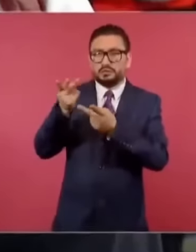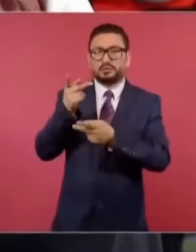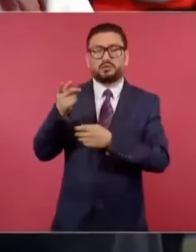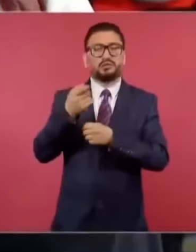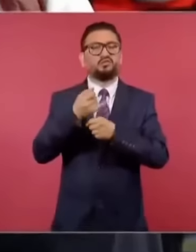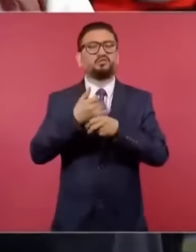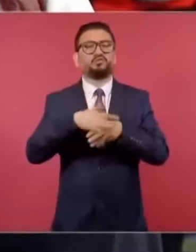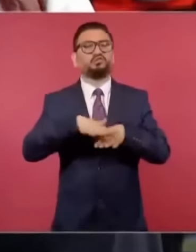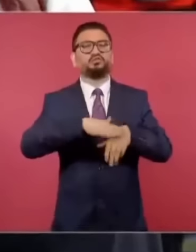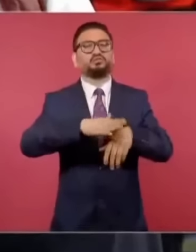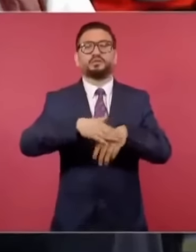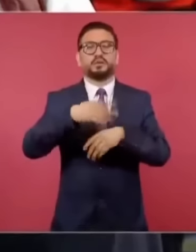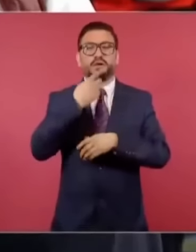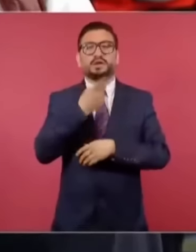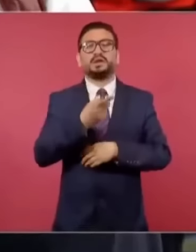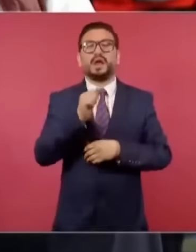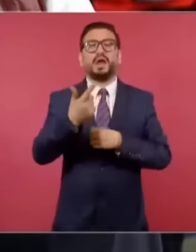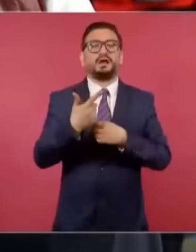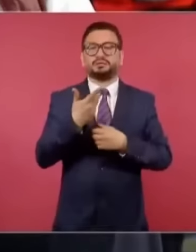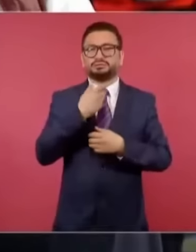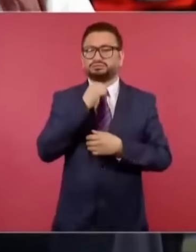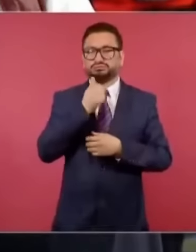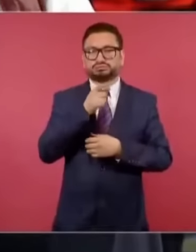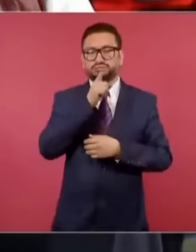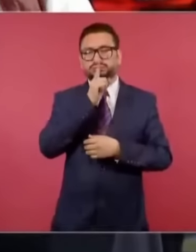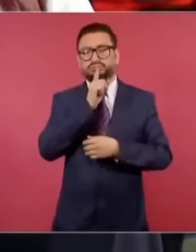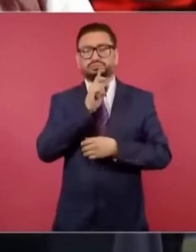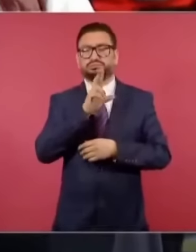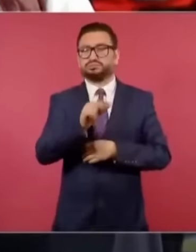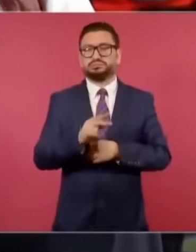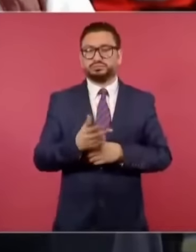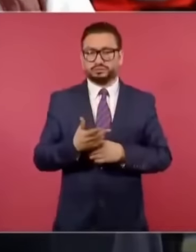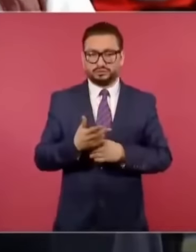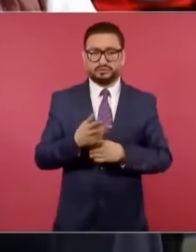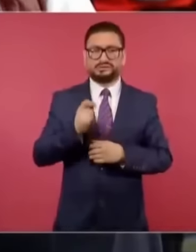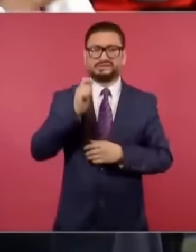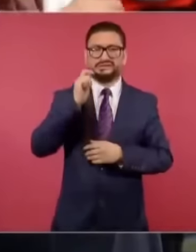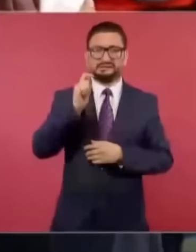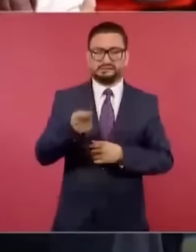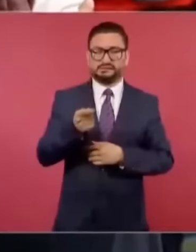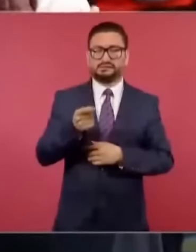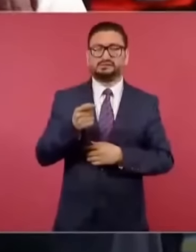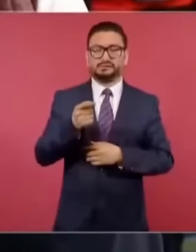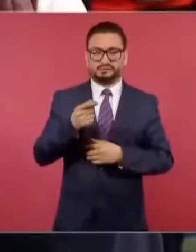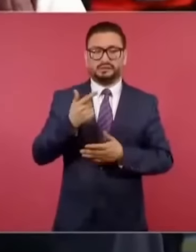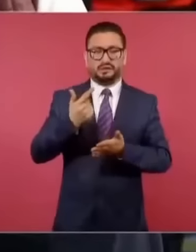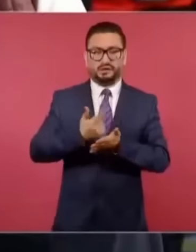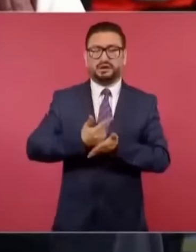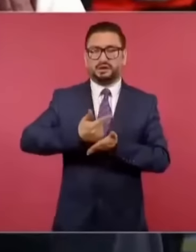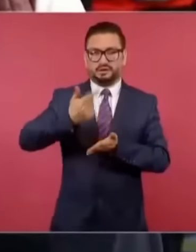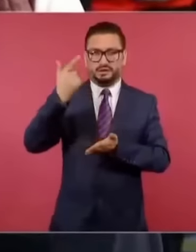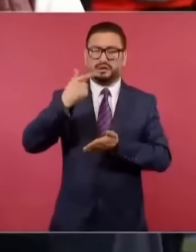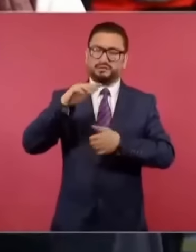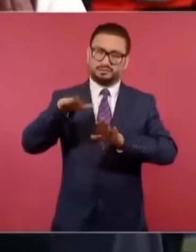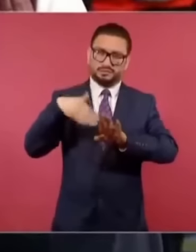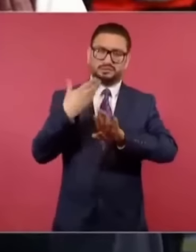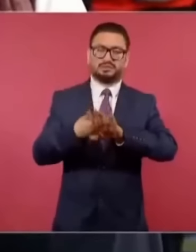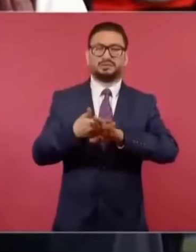dar a conocer su postura sobre estas anomalías. Esto significa un grave atentado a la